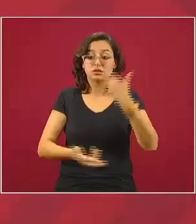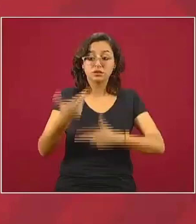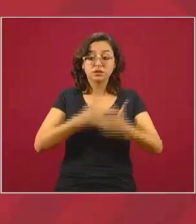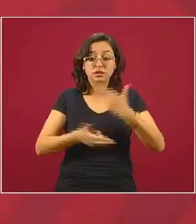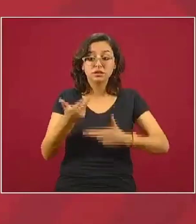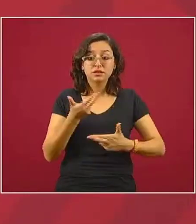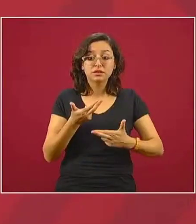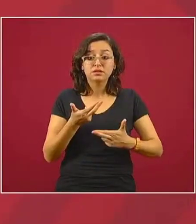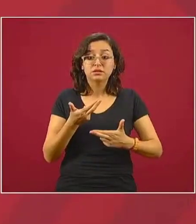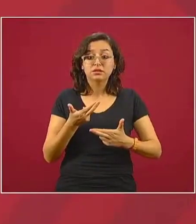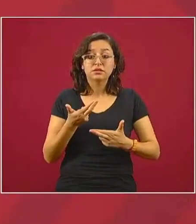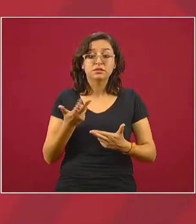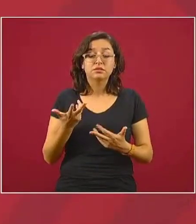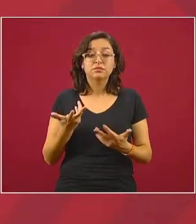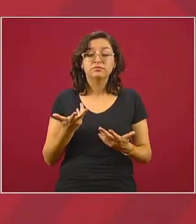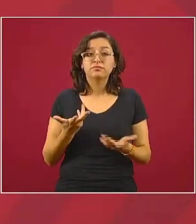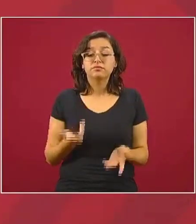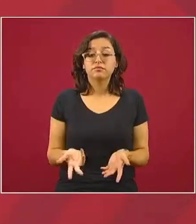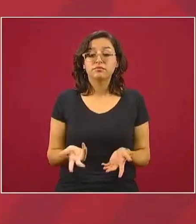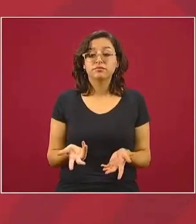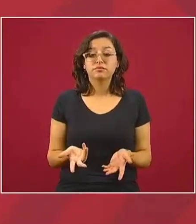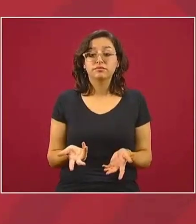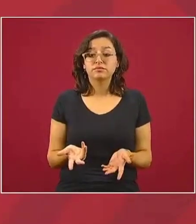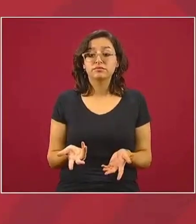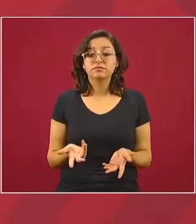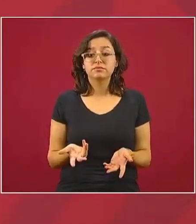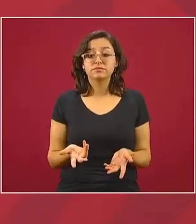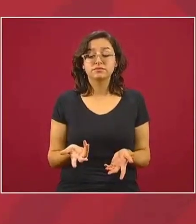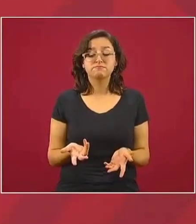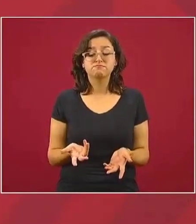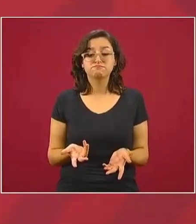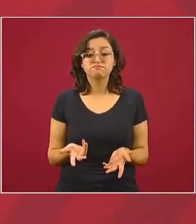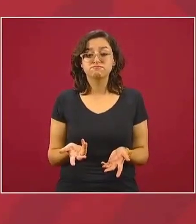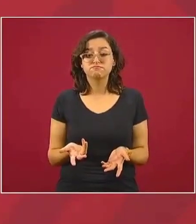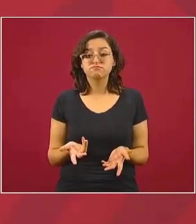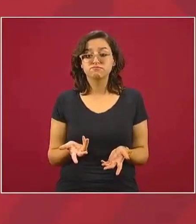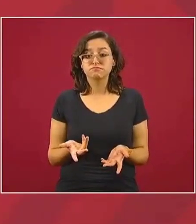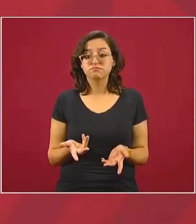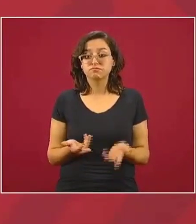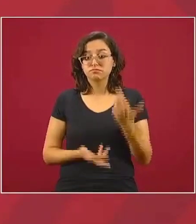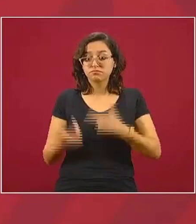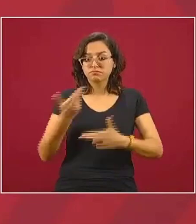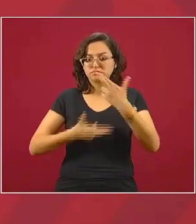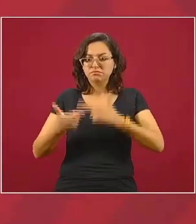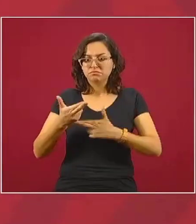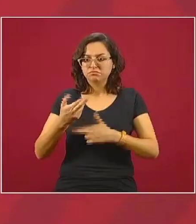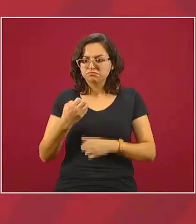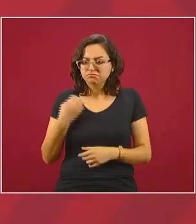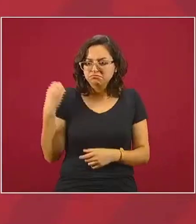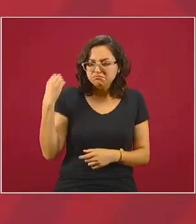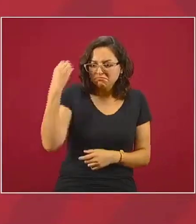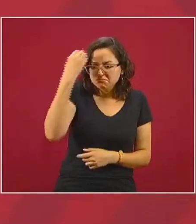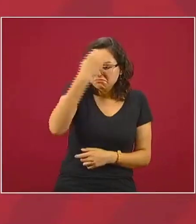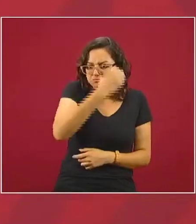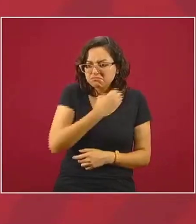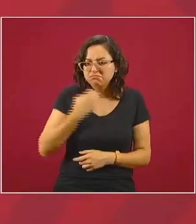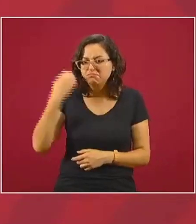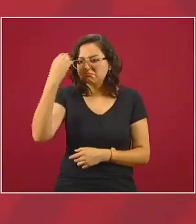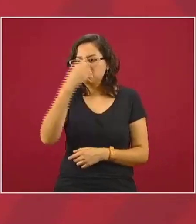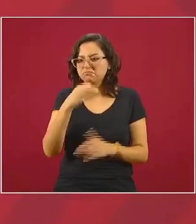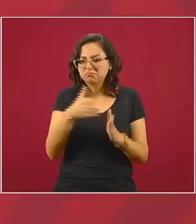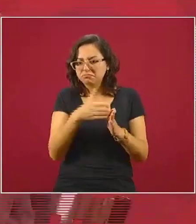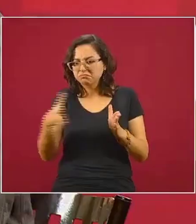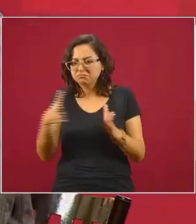regresar a una a un examen que les diga cuánto